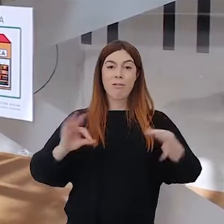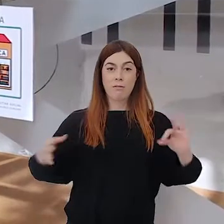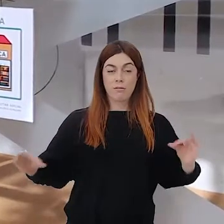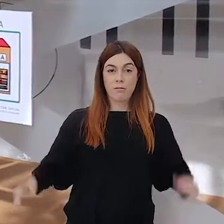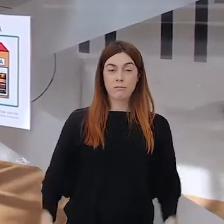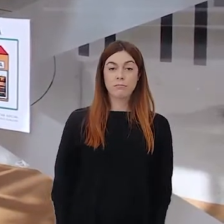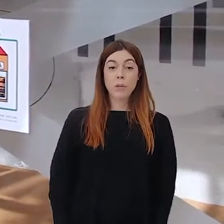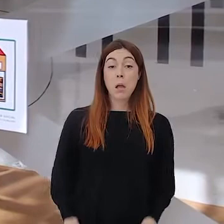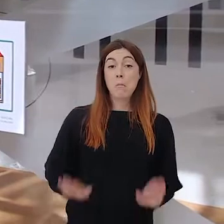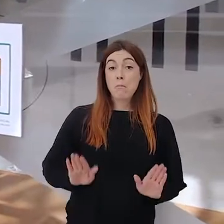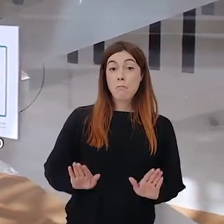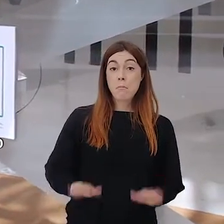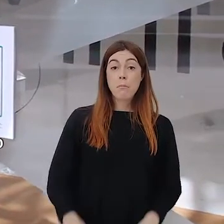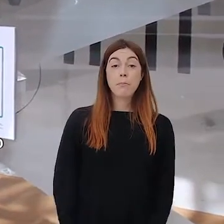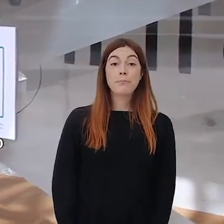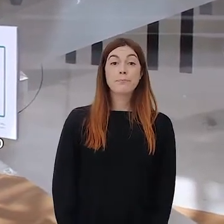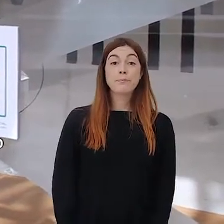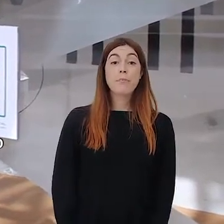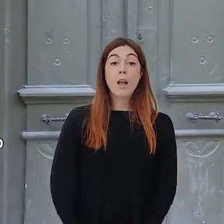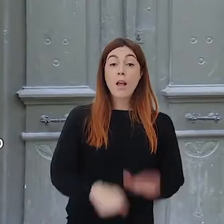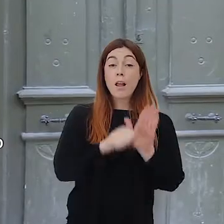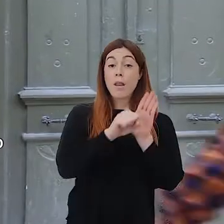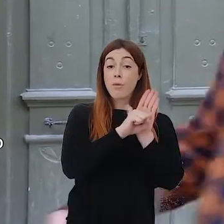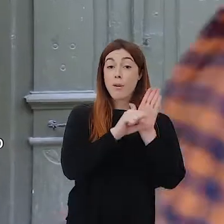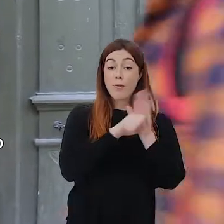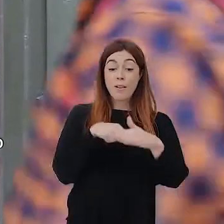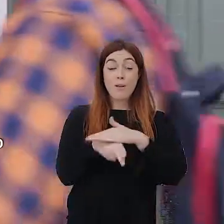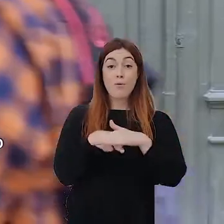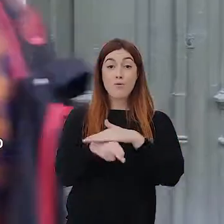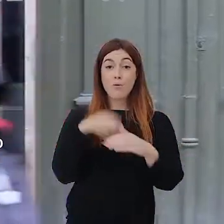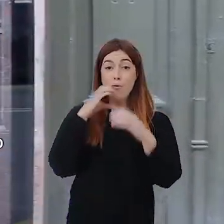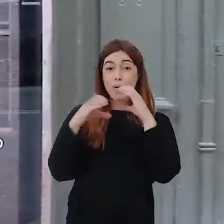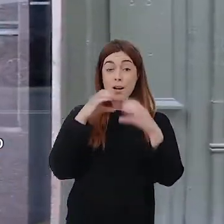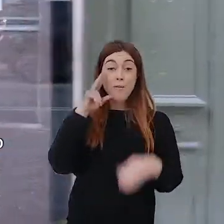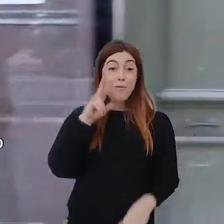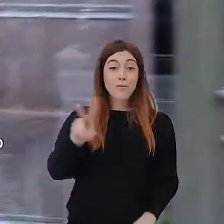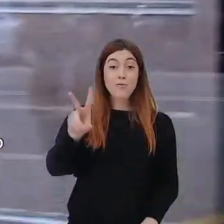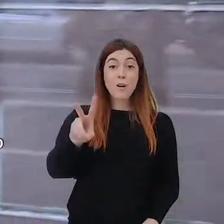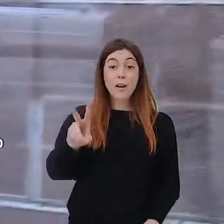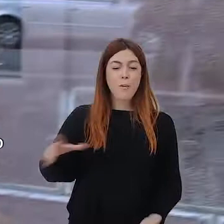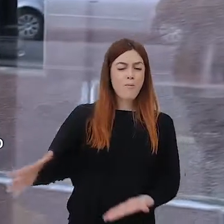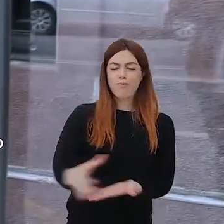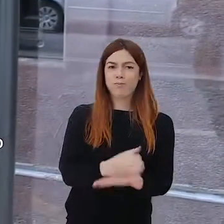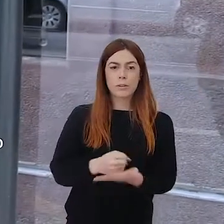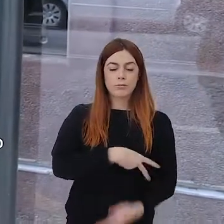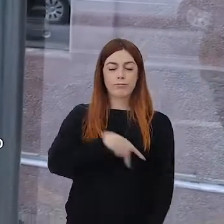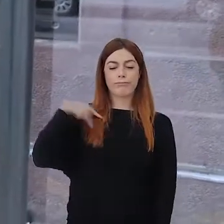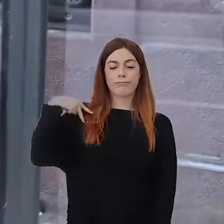trastorno del espectro autista. Pero realmente, este recurso comunicativo visual es útil para aprobación en general.